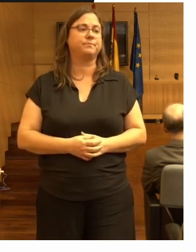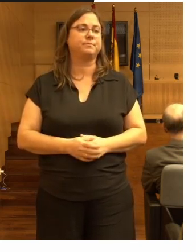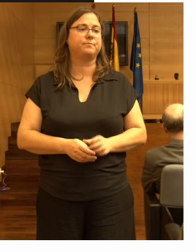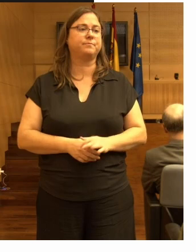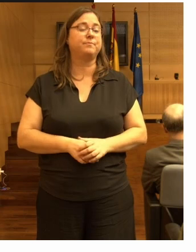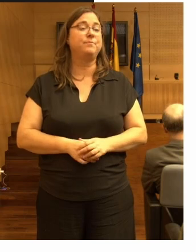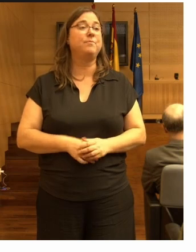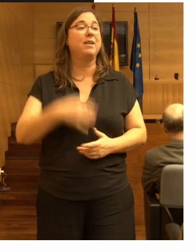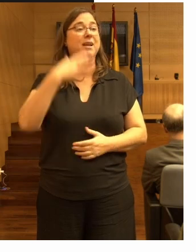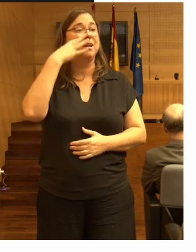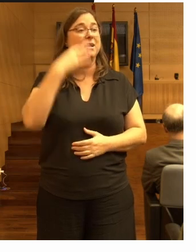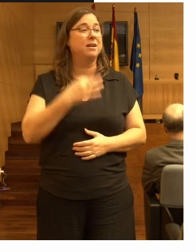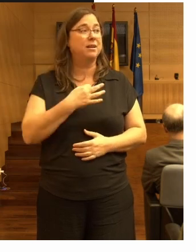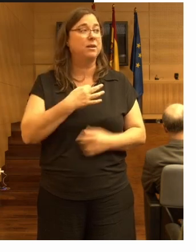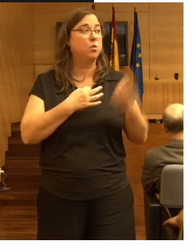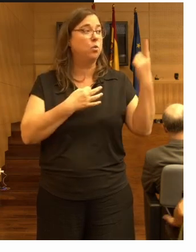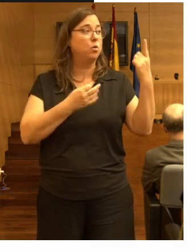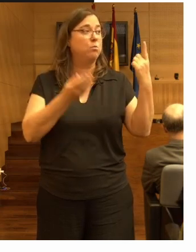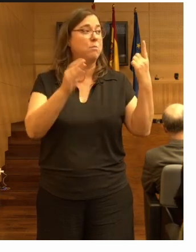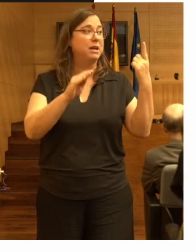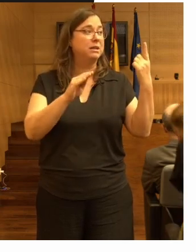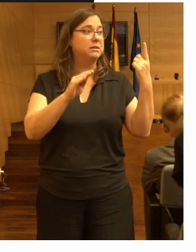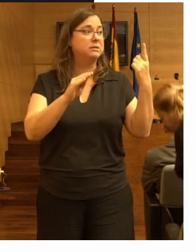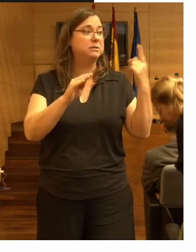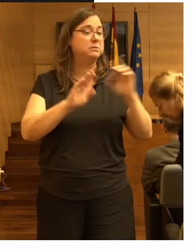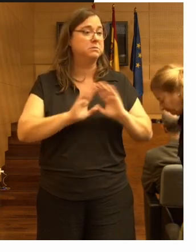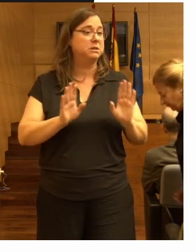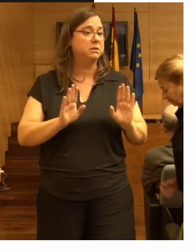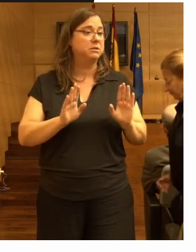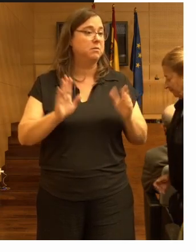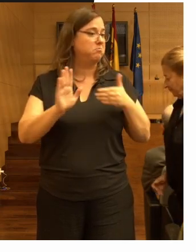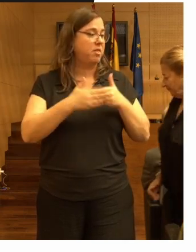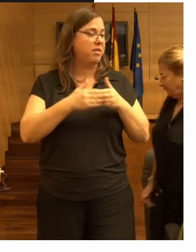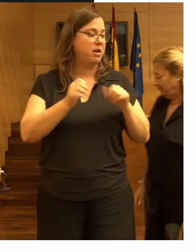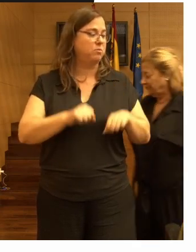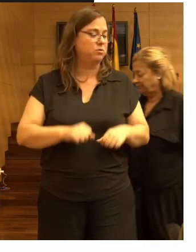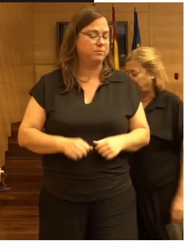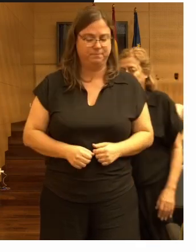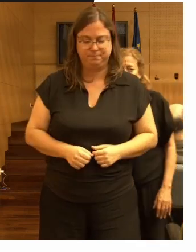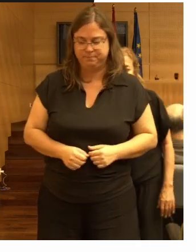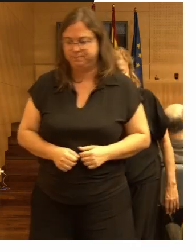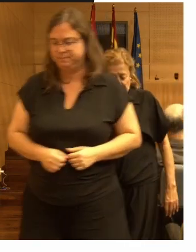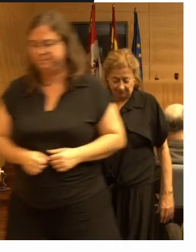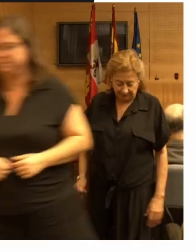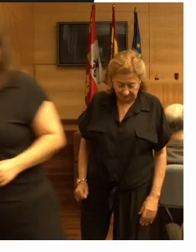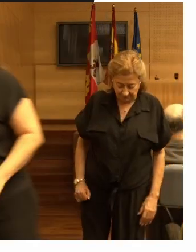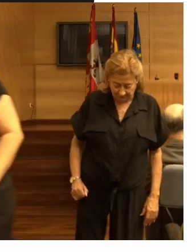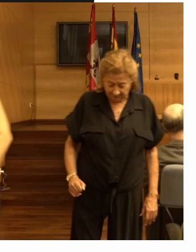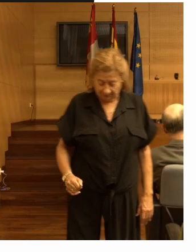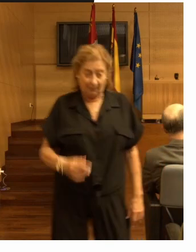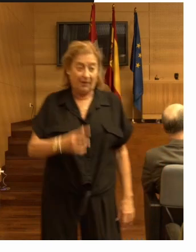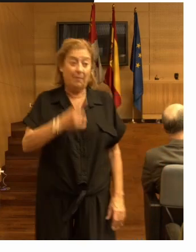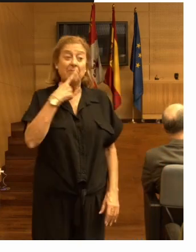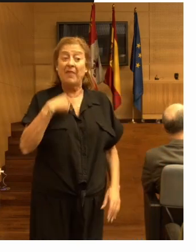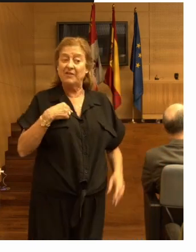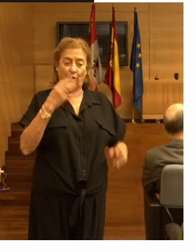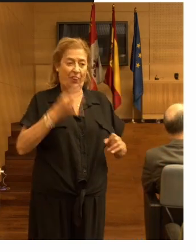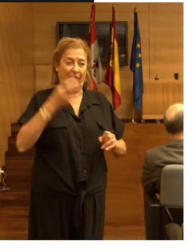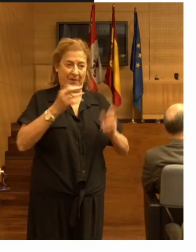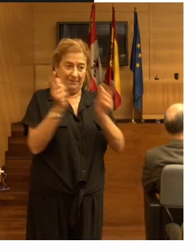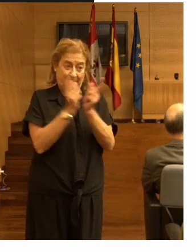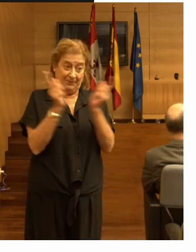creo que había un comentario más y ya cierra con una pregunta me han dicho que tengo que ser brevísima